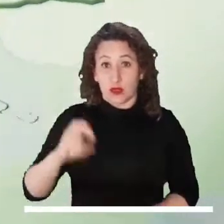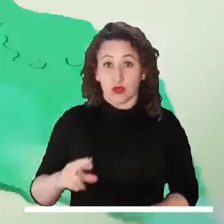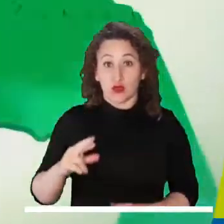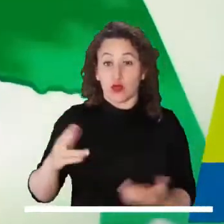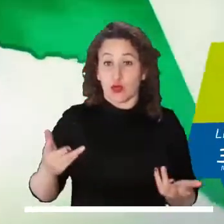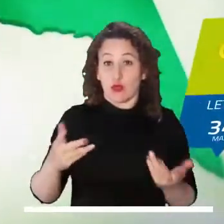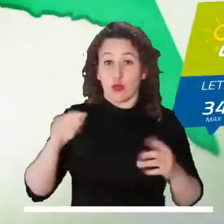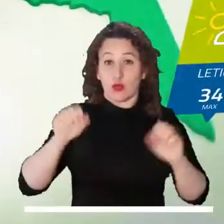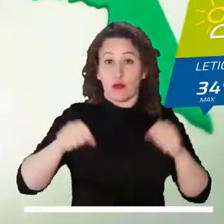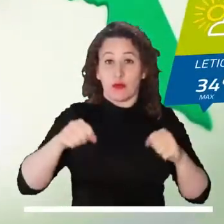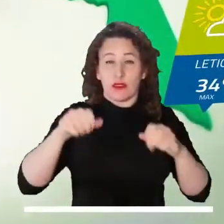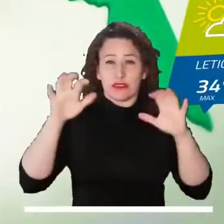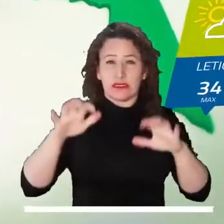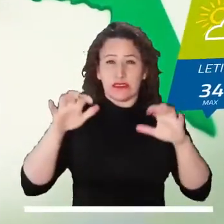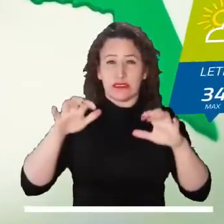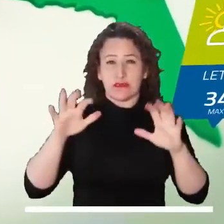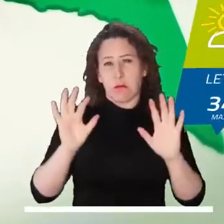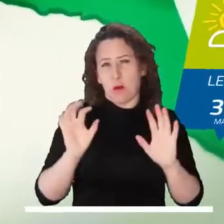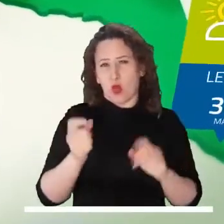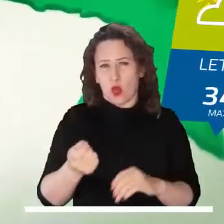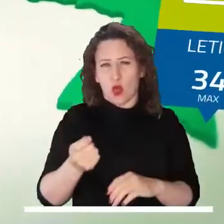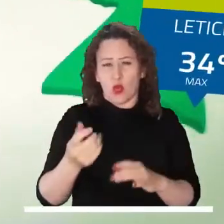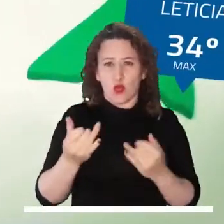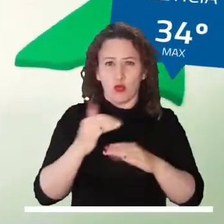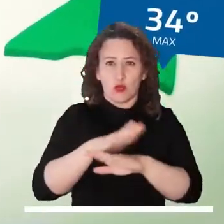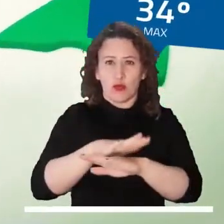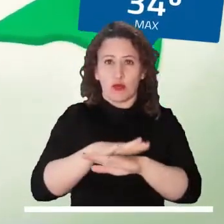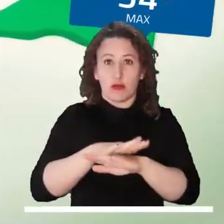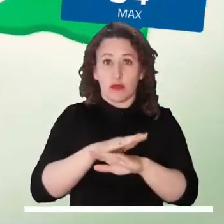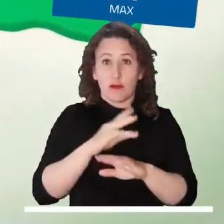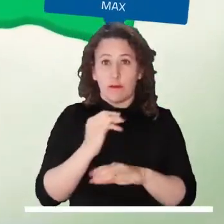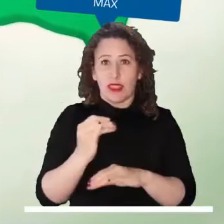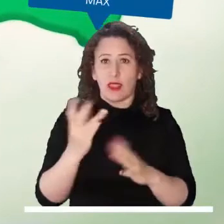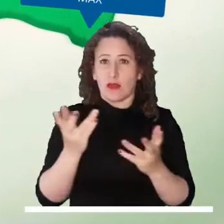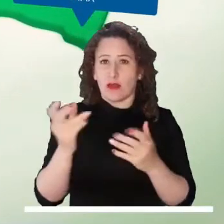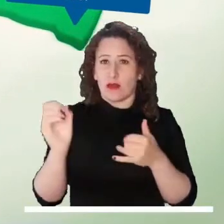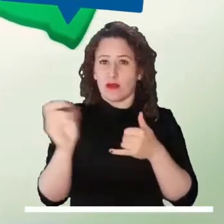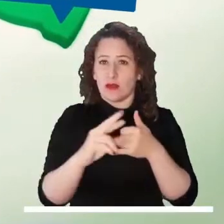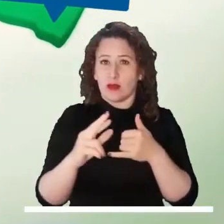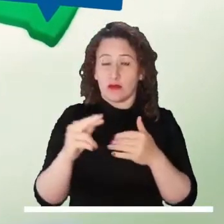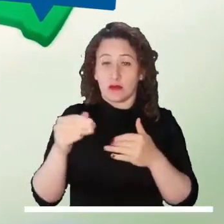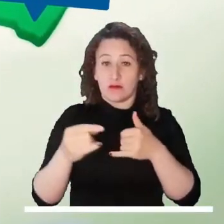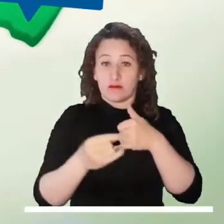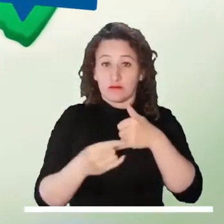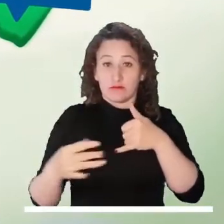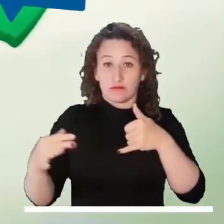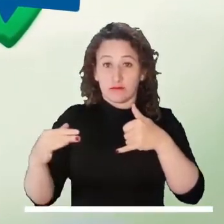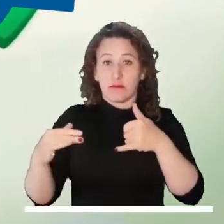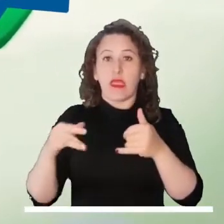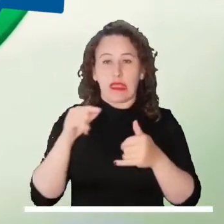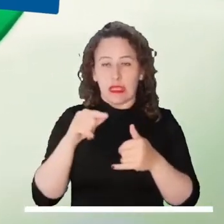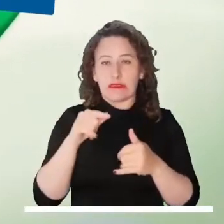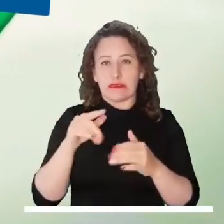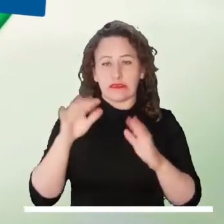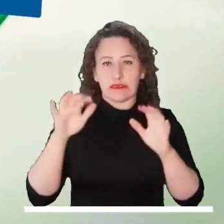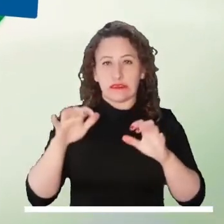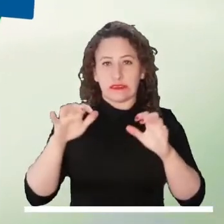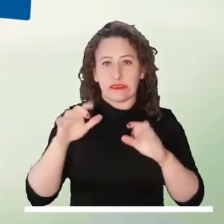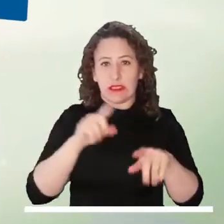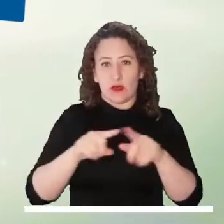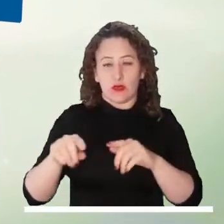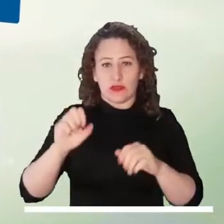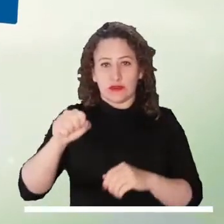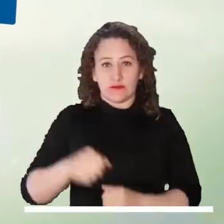En el sur del país la probabilidad de lluvia será baja durante la tarde, con excepción del oriente de Guainía, donde son posibles